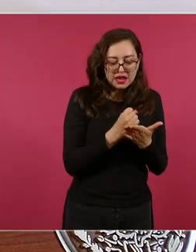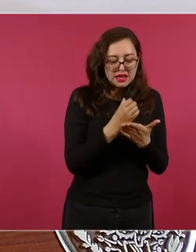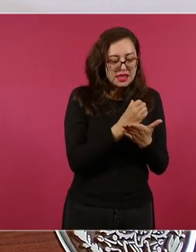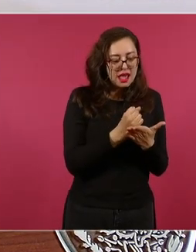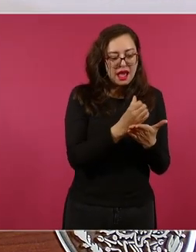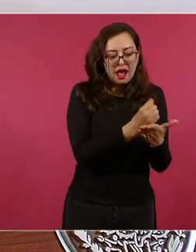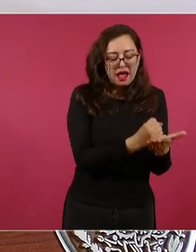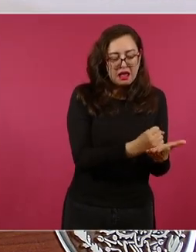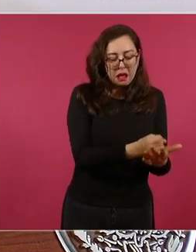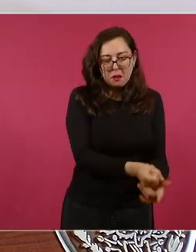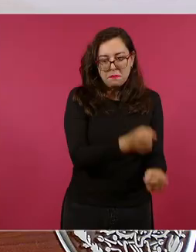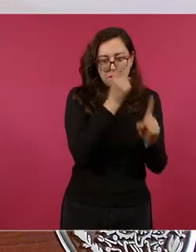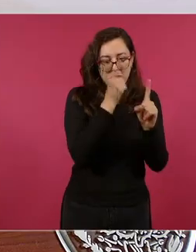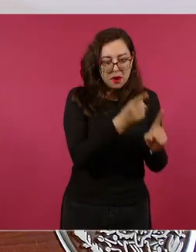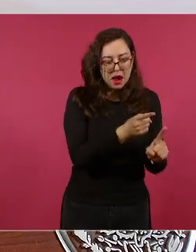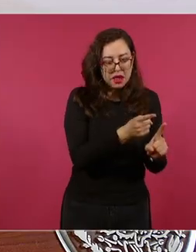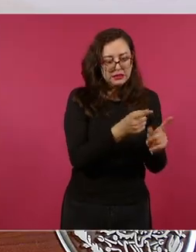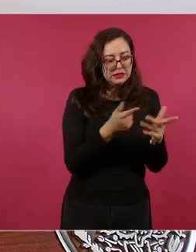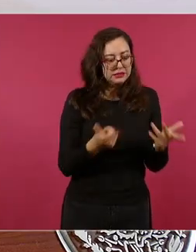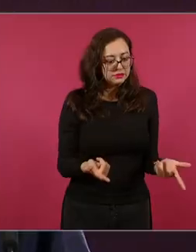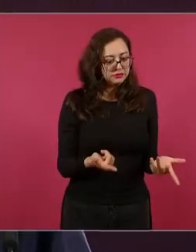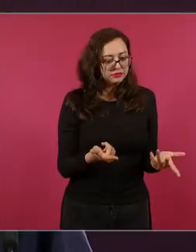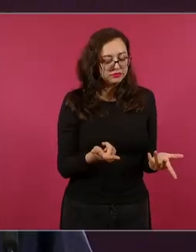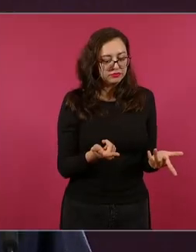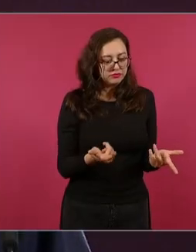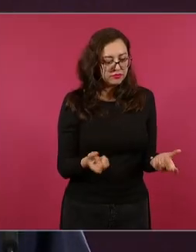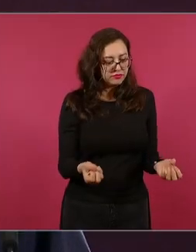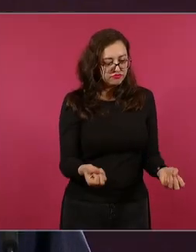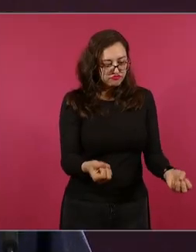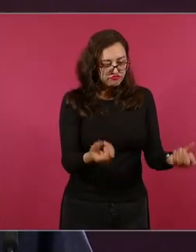y era sinónimo de servilismo